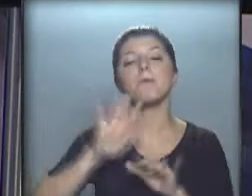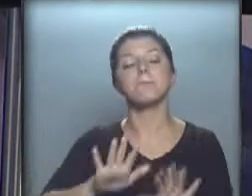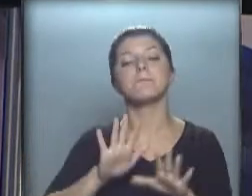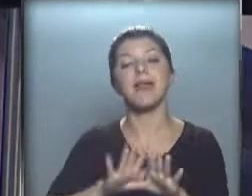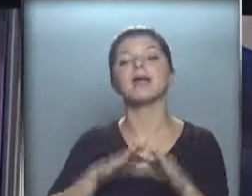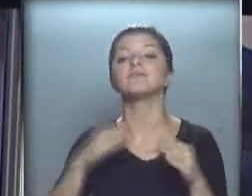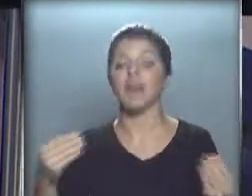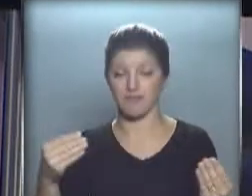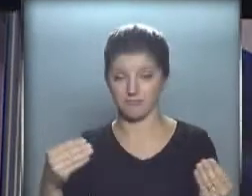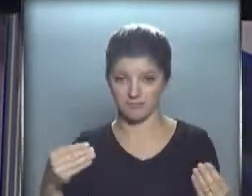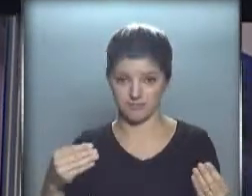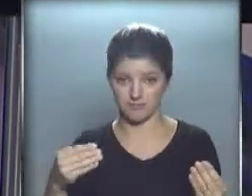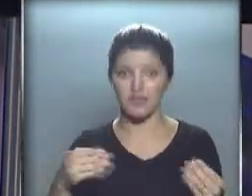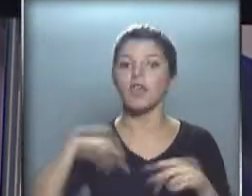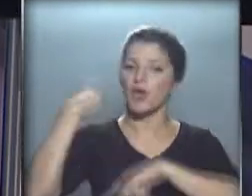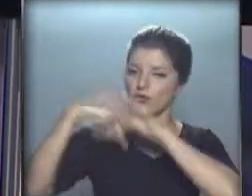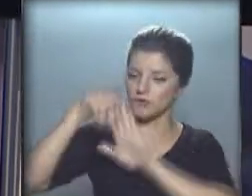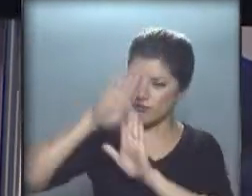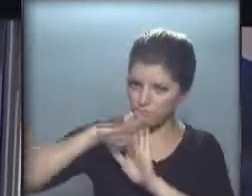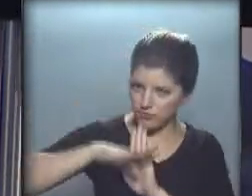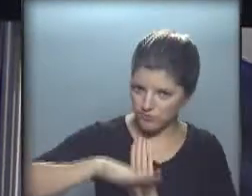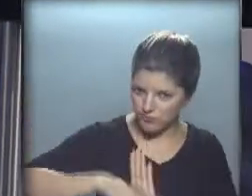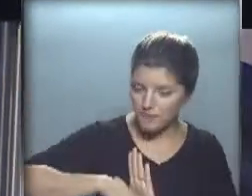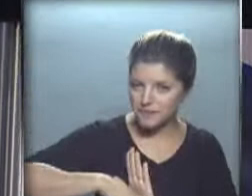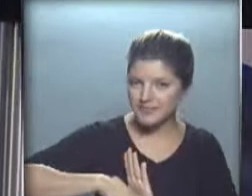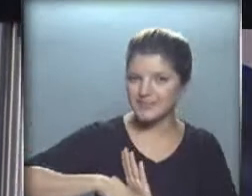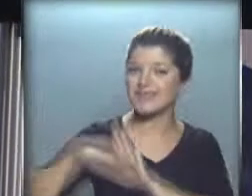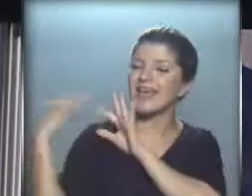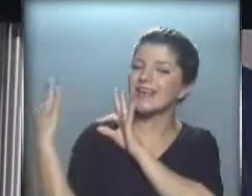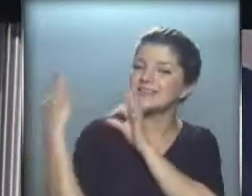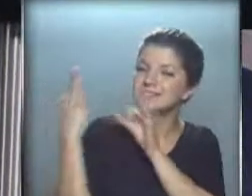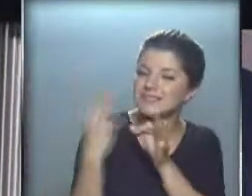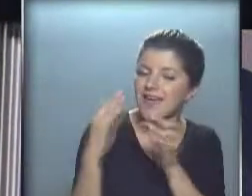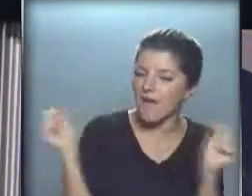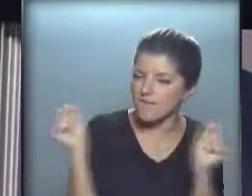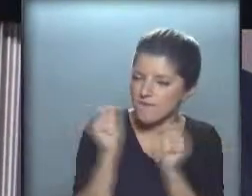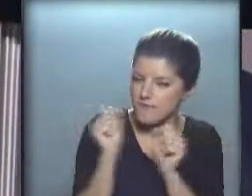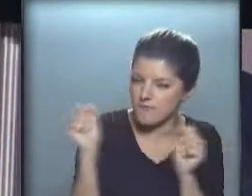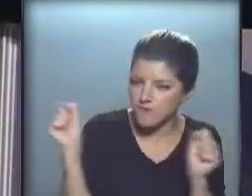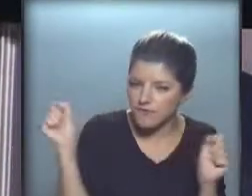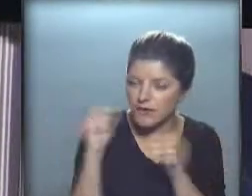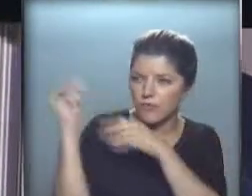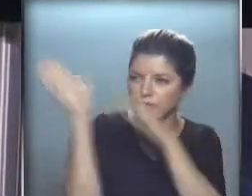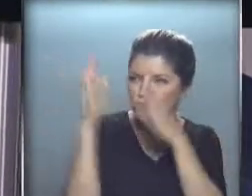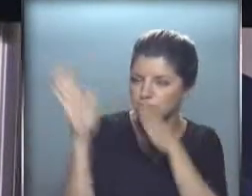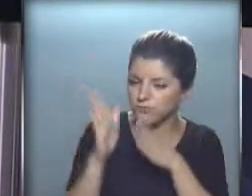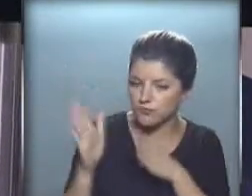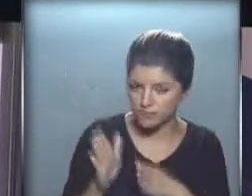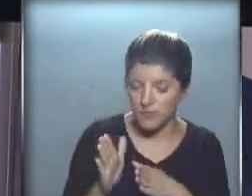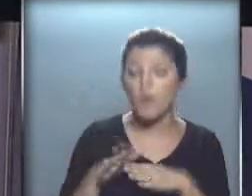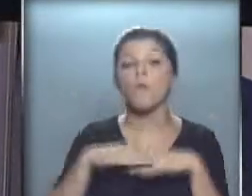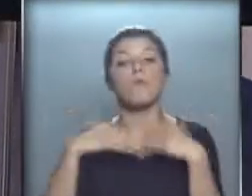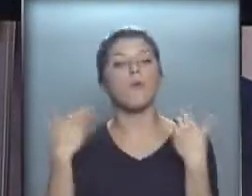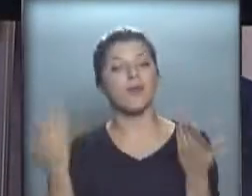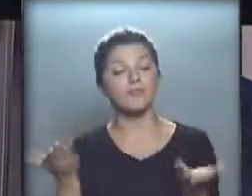en las próximas horas es que siga descendiendo la temperatura, ingresará lentamente una masa de aire mucho más frío proveniente del sur argentino. Por lo